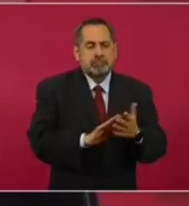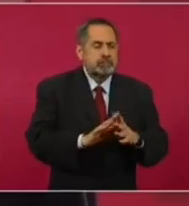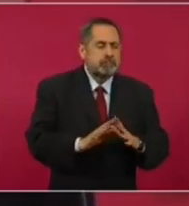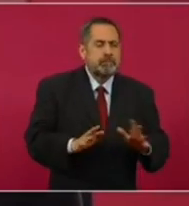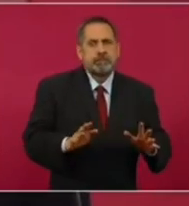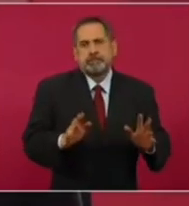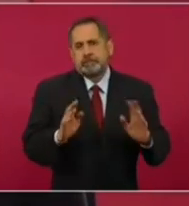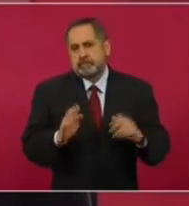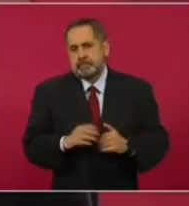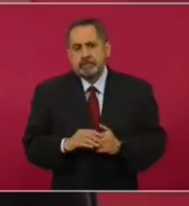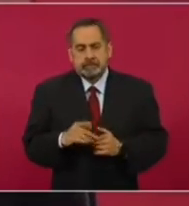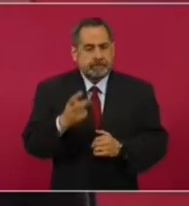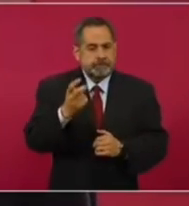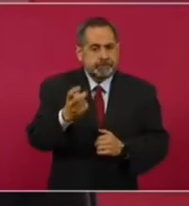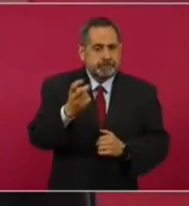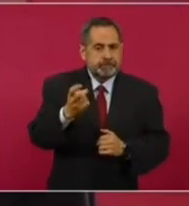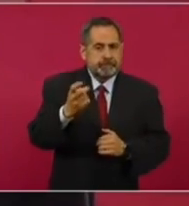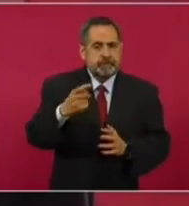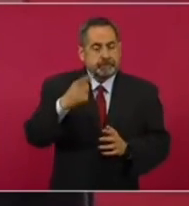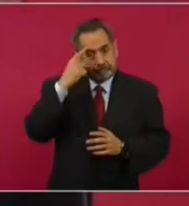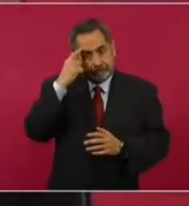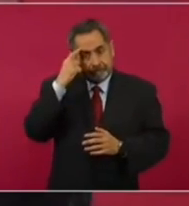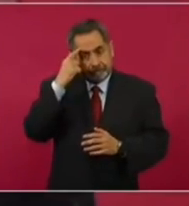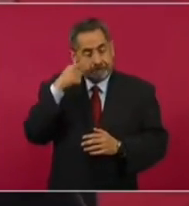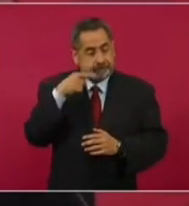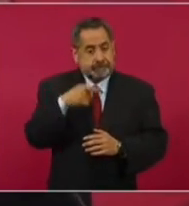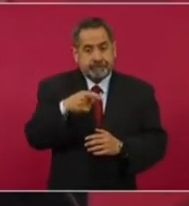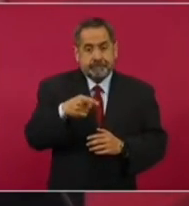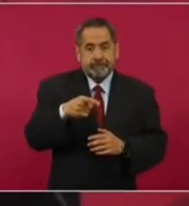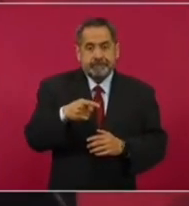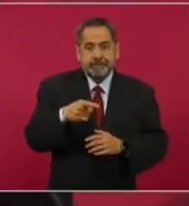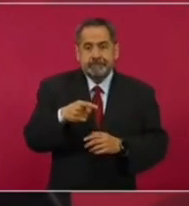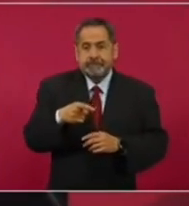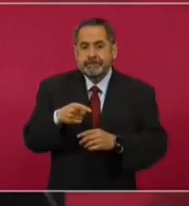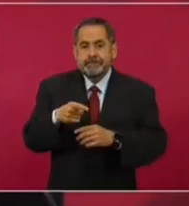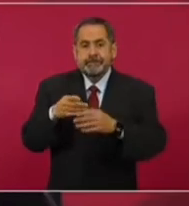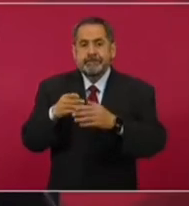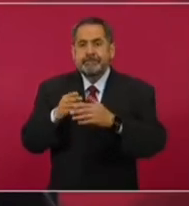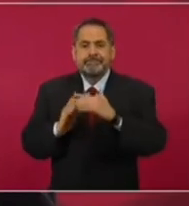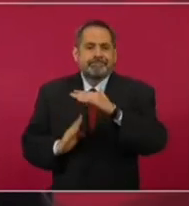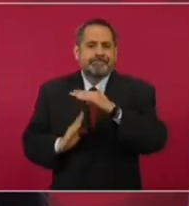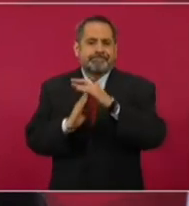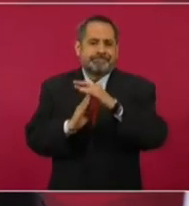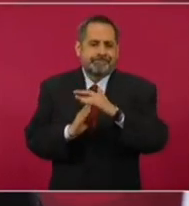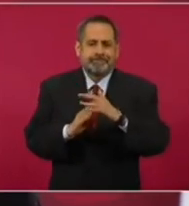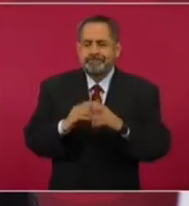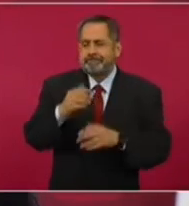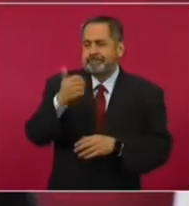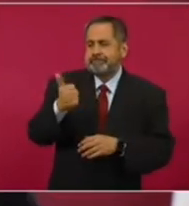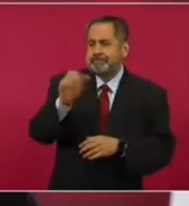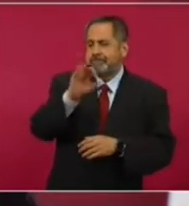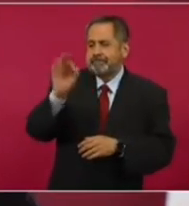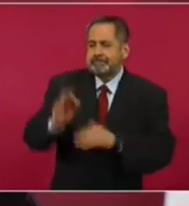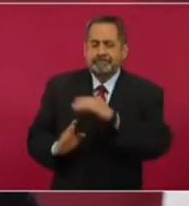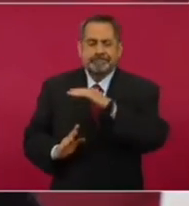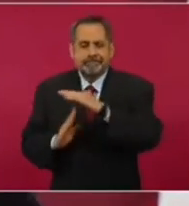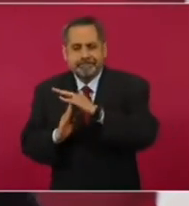eso fue lo que nos impidió llegar al 6 por ciento de crecimiento,